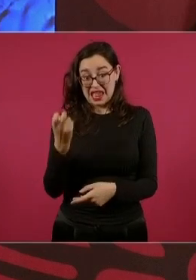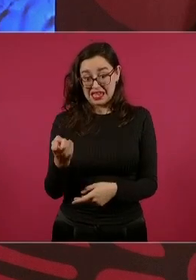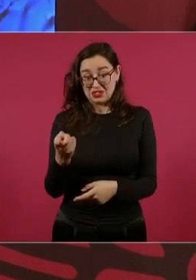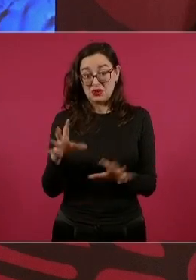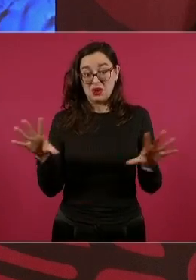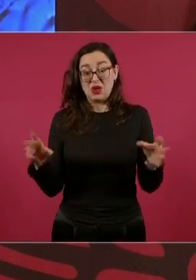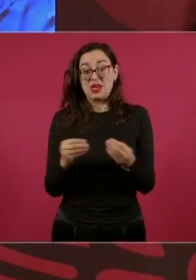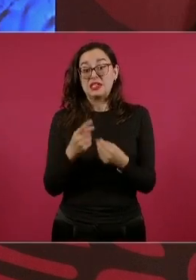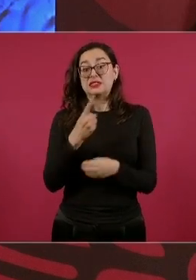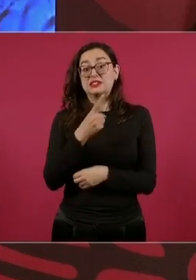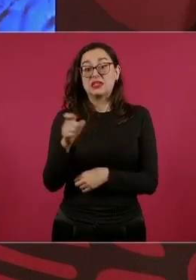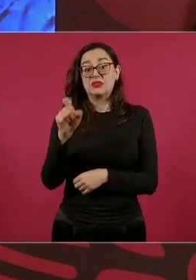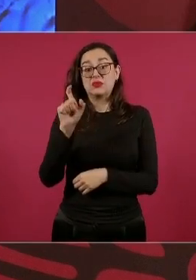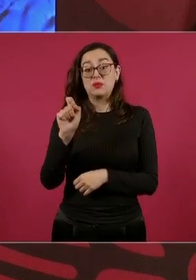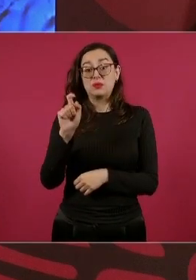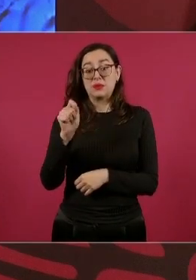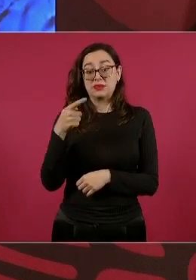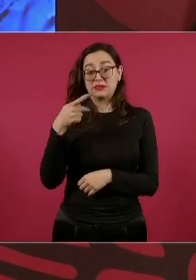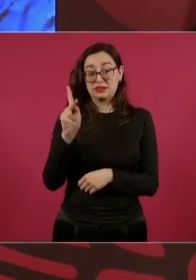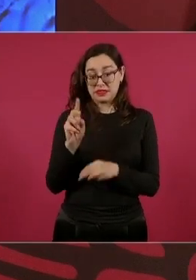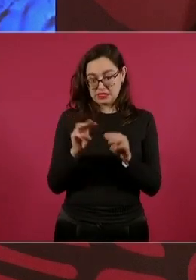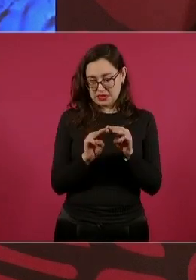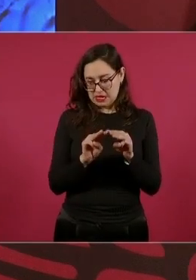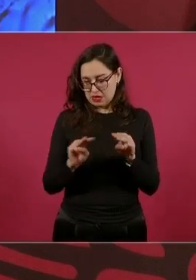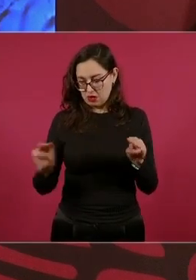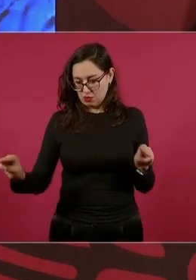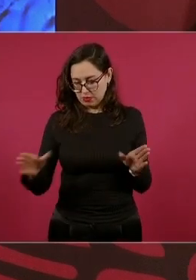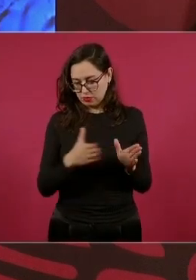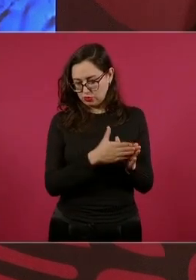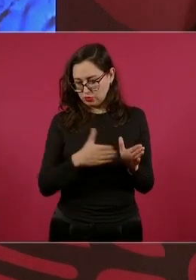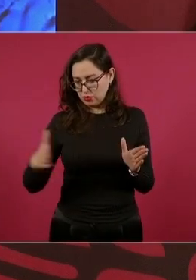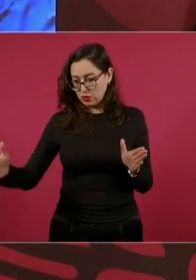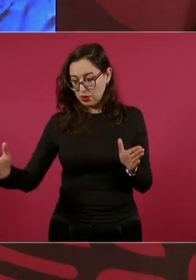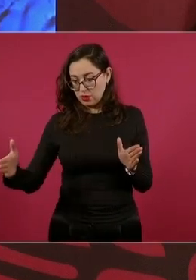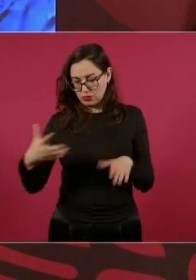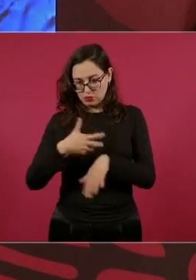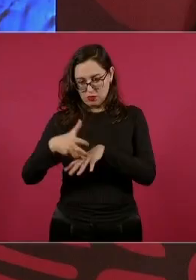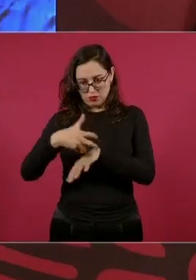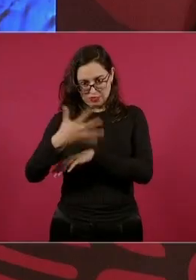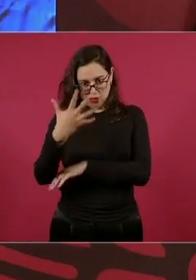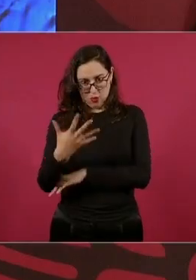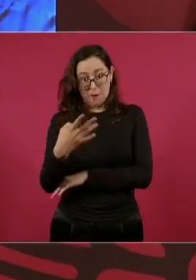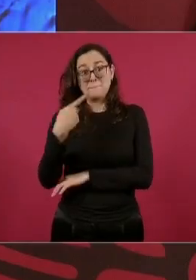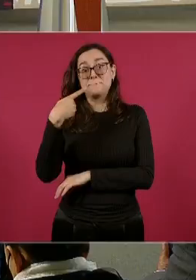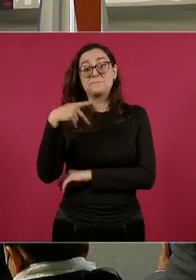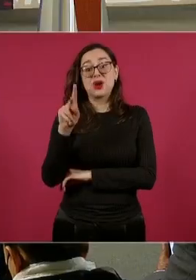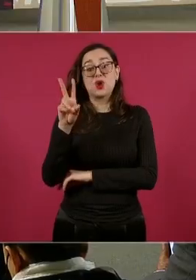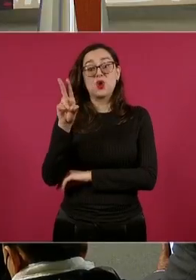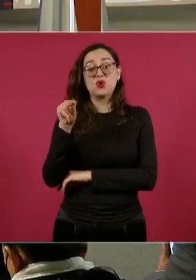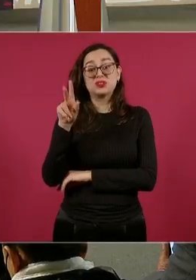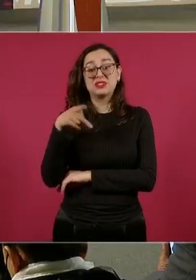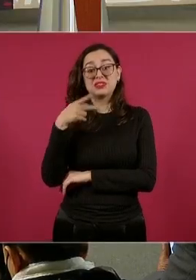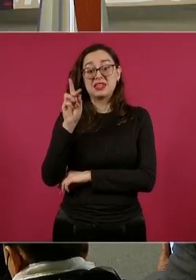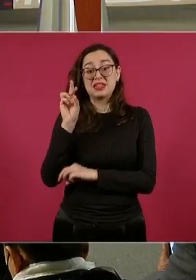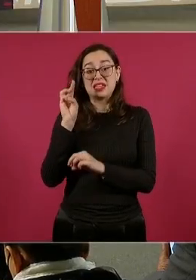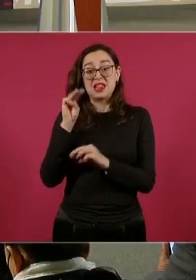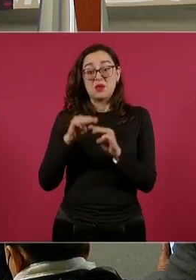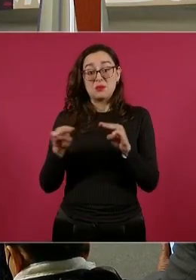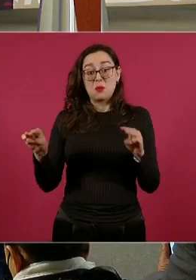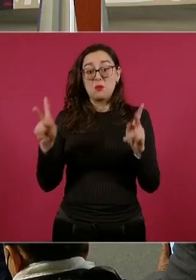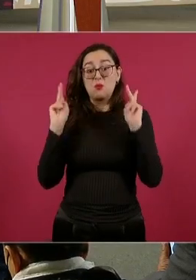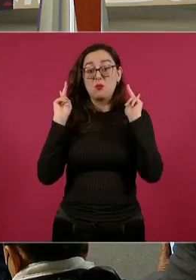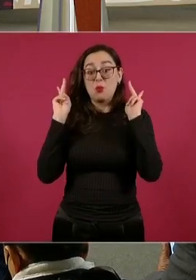son 120 kilómetros, pero 80 va arriba el tren